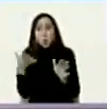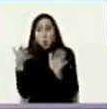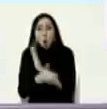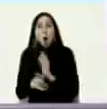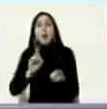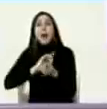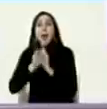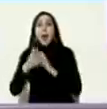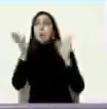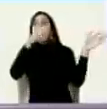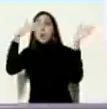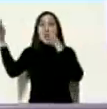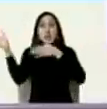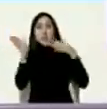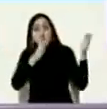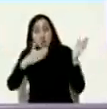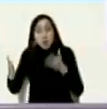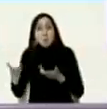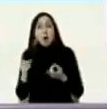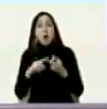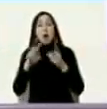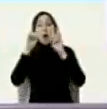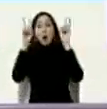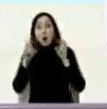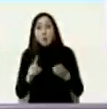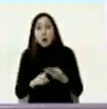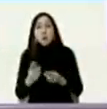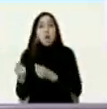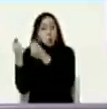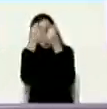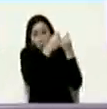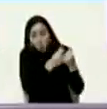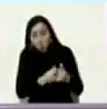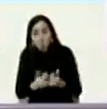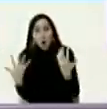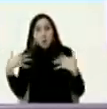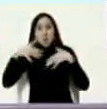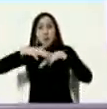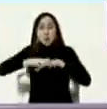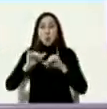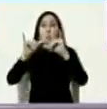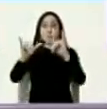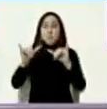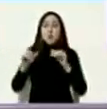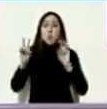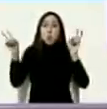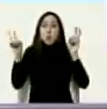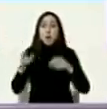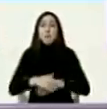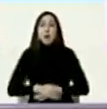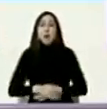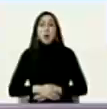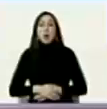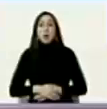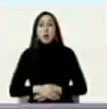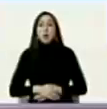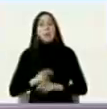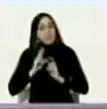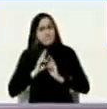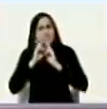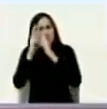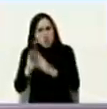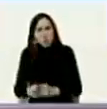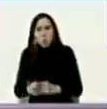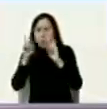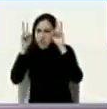cambio climático a los temas del desarrollo económico y la integración en un solo bloque que le demos respuesta a